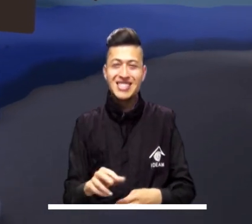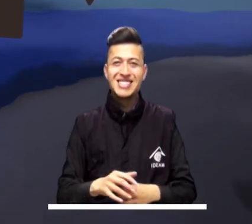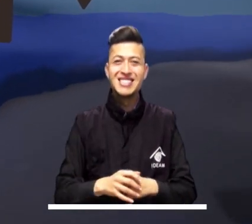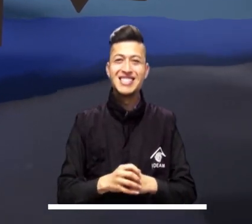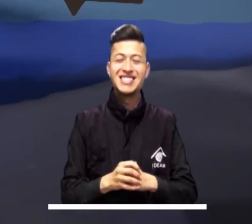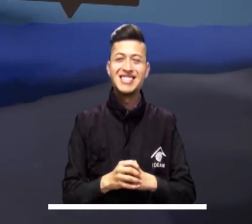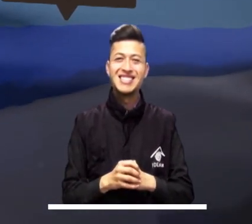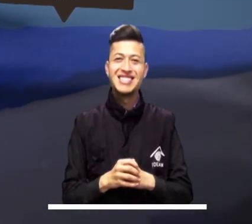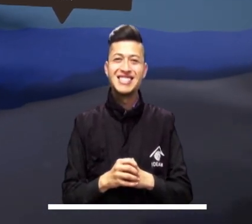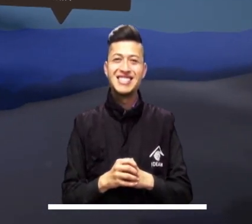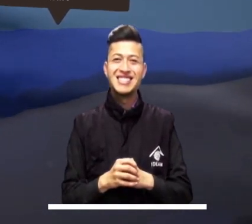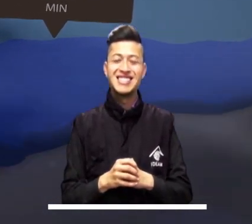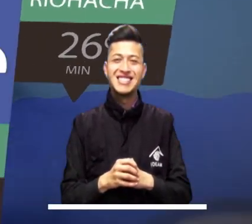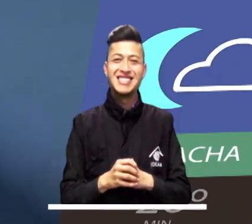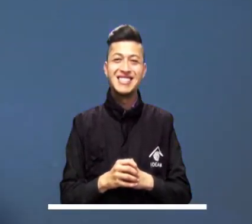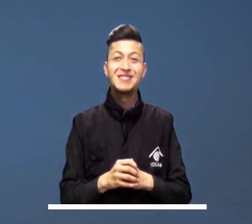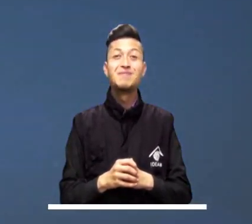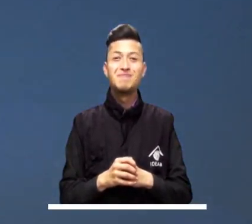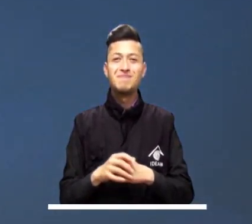Urabá, Bolívar y Sucre.